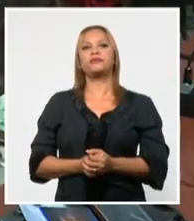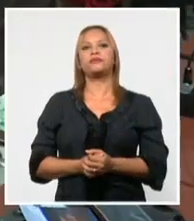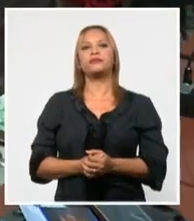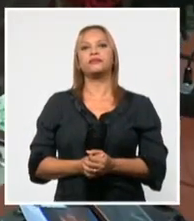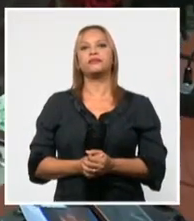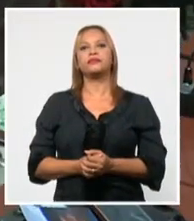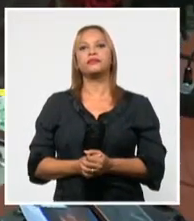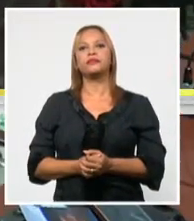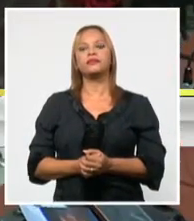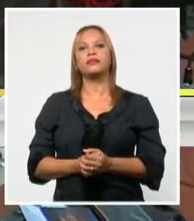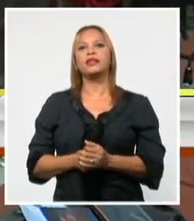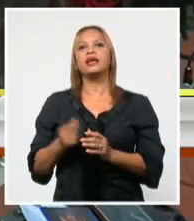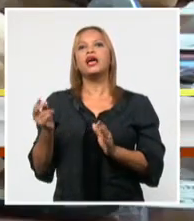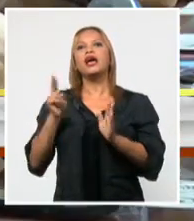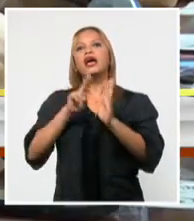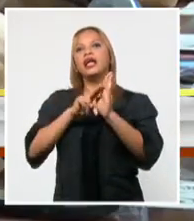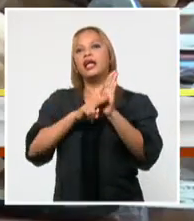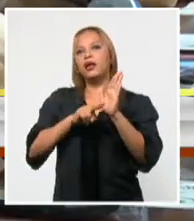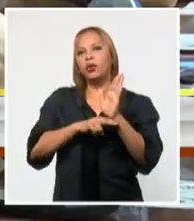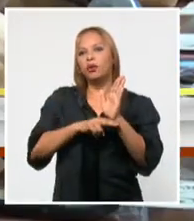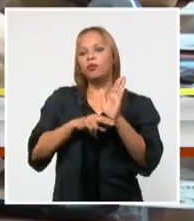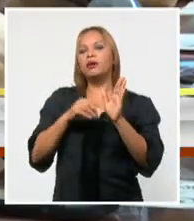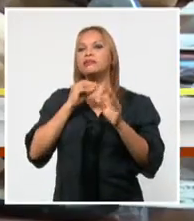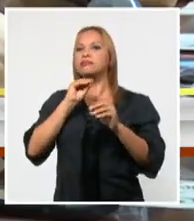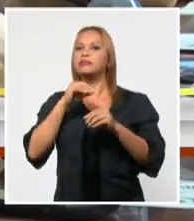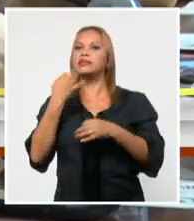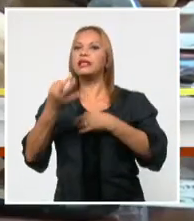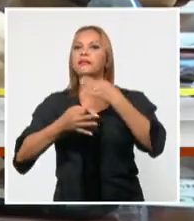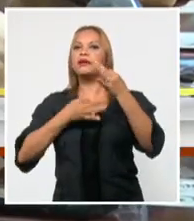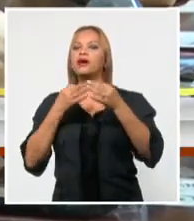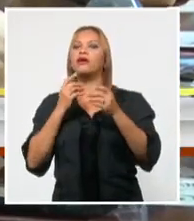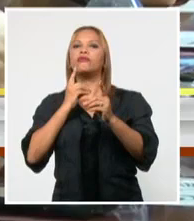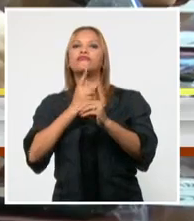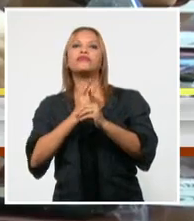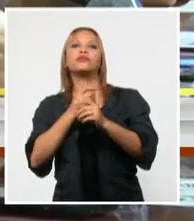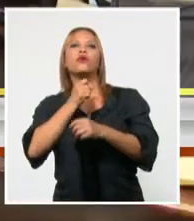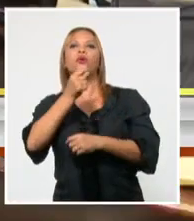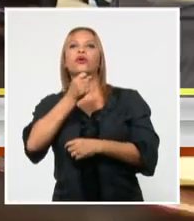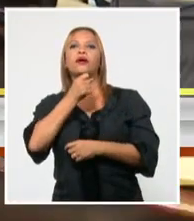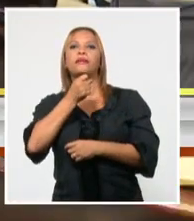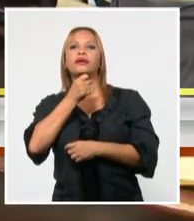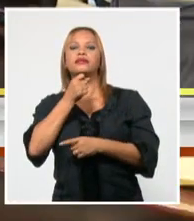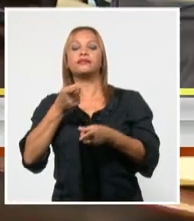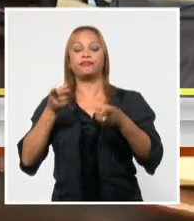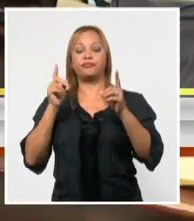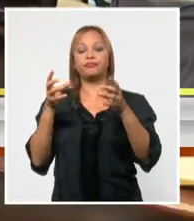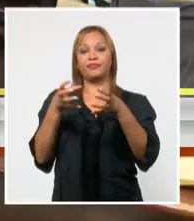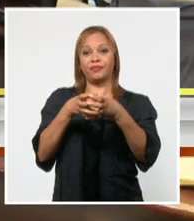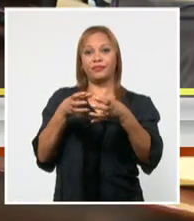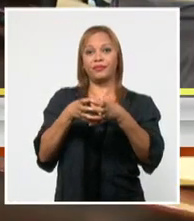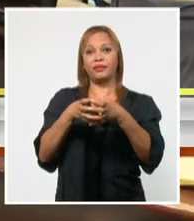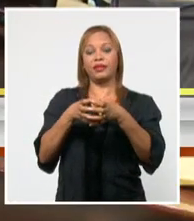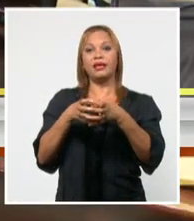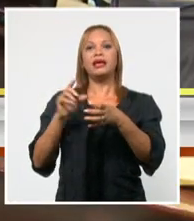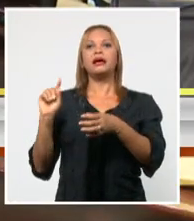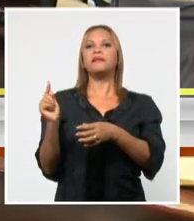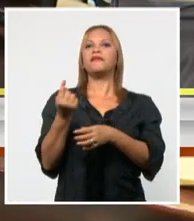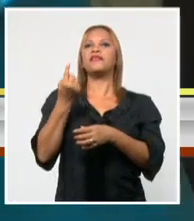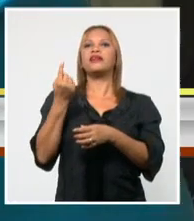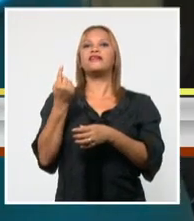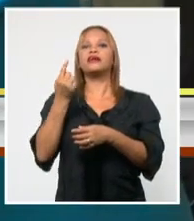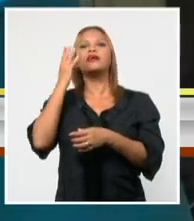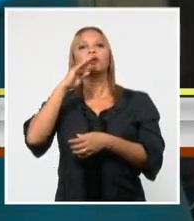Las normas fueron dadas a conocer en un encuentro con la prensa nacional especializada y es la primera vez que Cuba